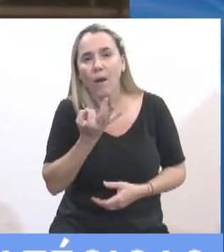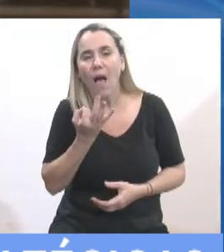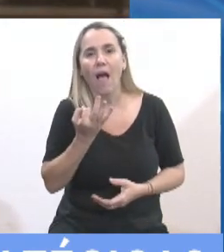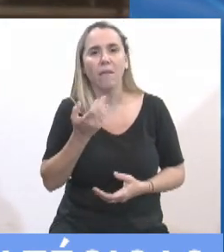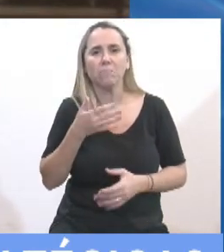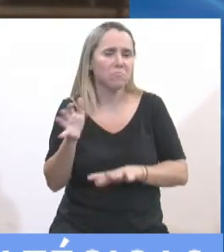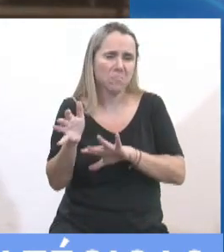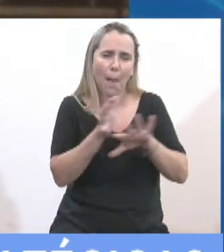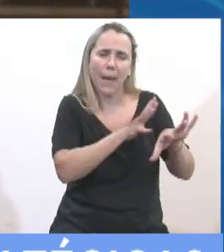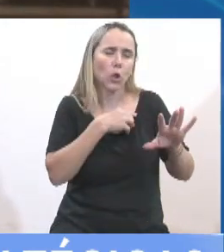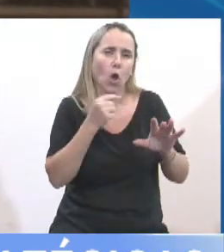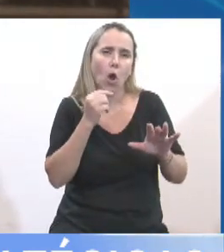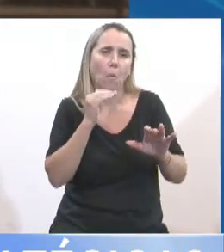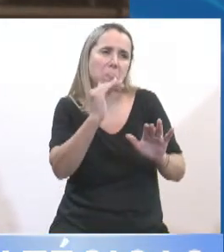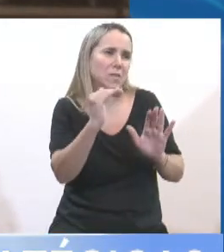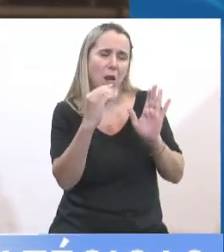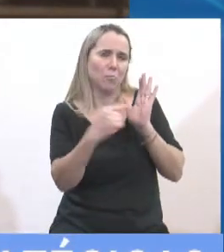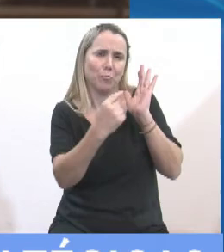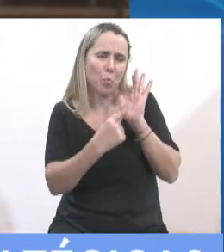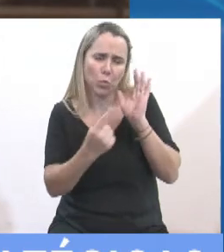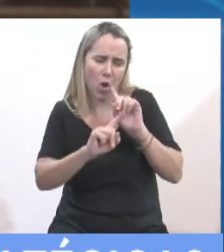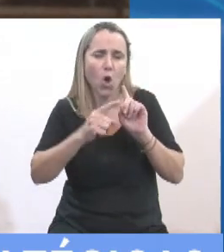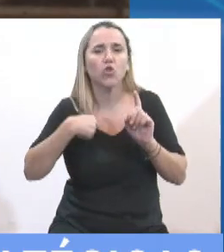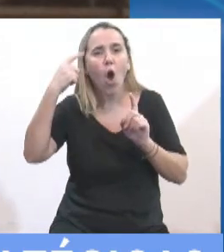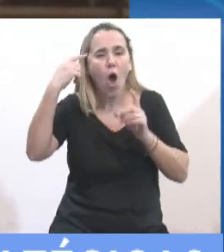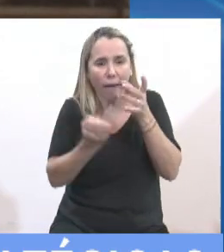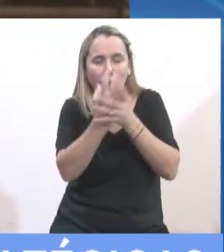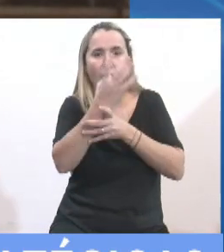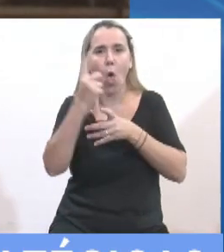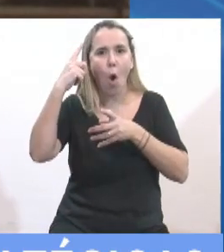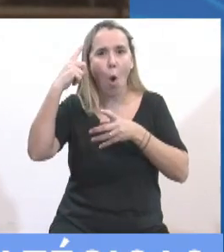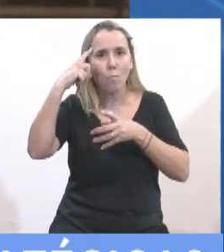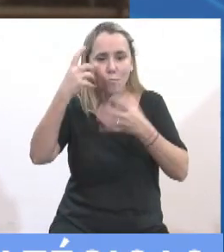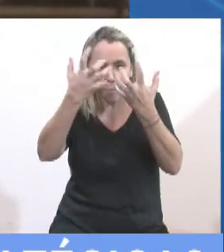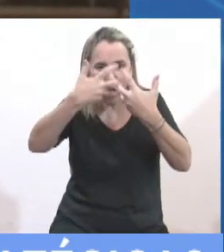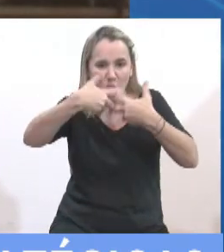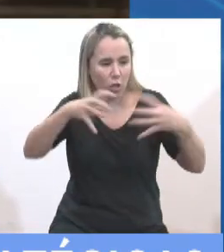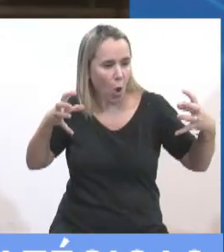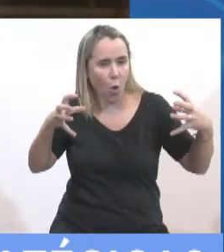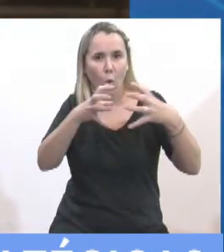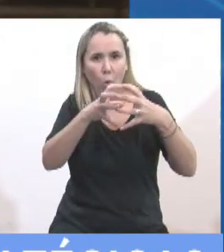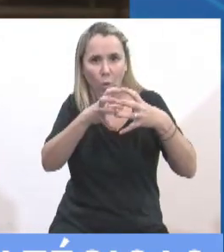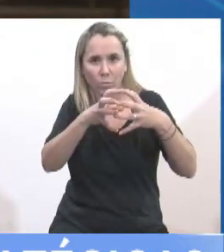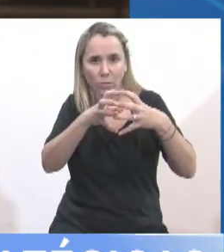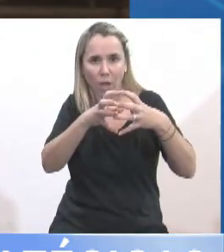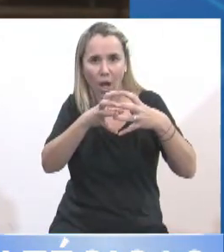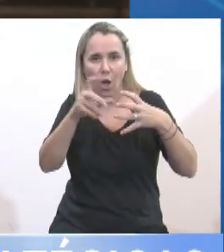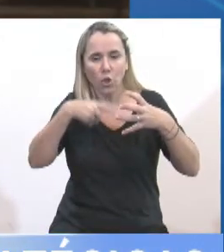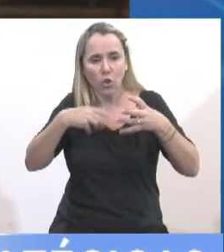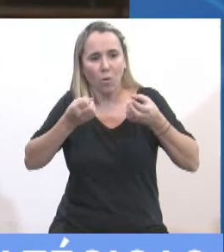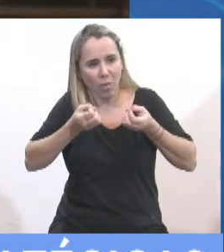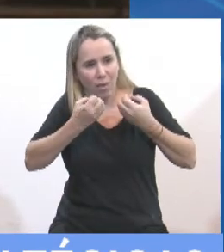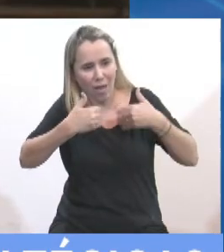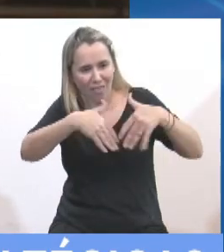algún comentario puntual, uno cuando construye una idea conjunta, siempre deja algo en el camino para que esa idea colectiva